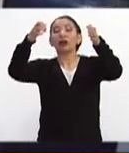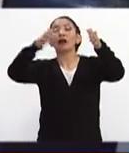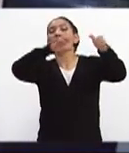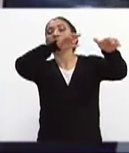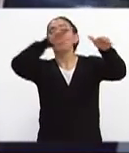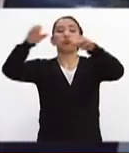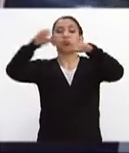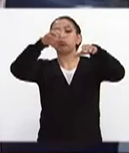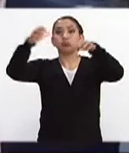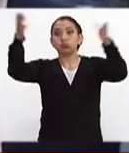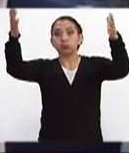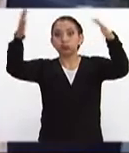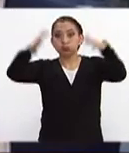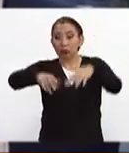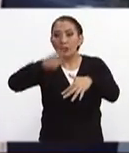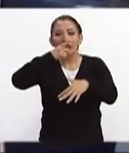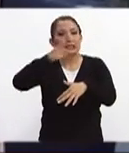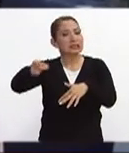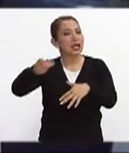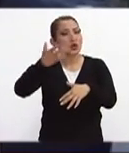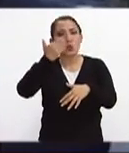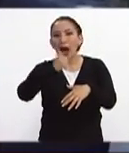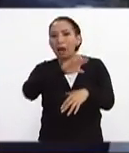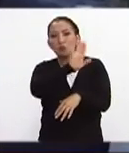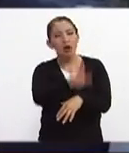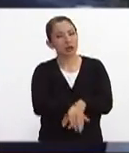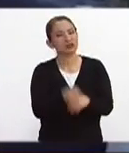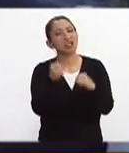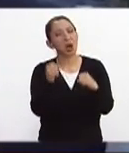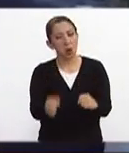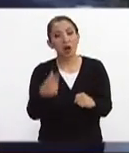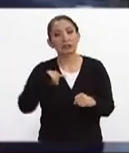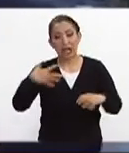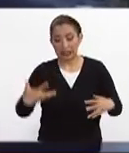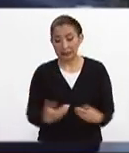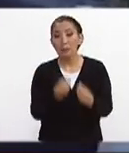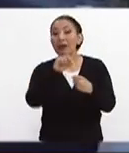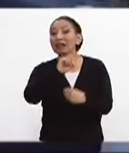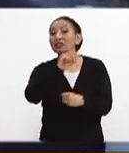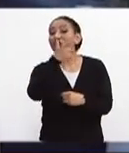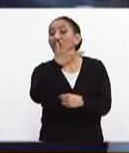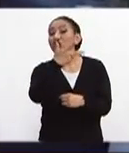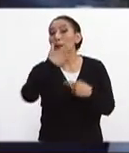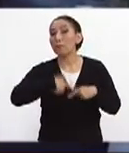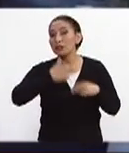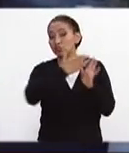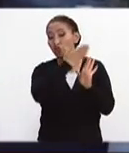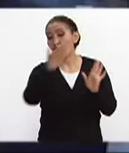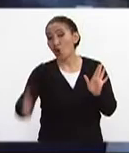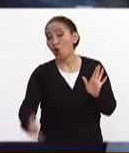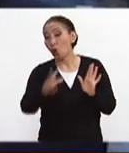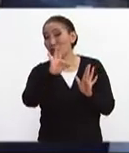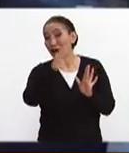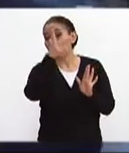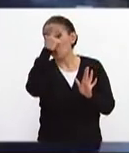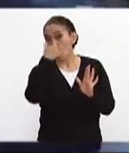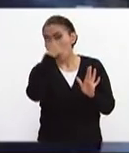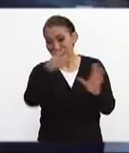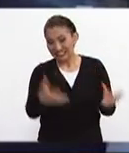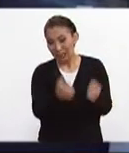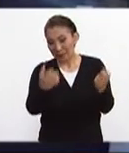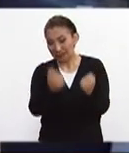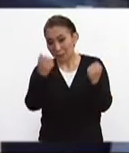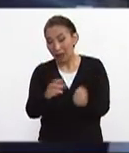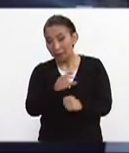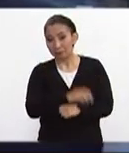dice él dice que no puede haber víctimas mortales han rescatado 28 personas en un lapso de 48 horas hasta el